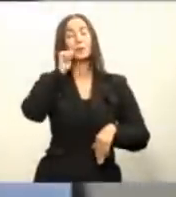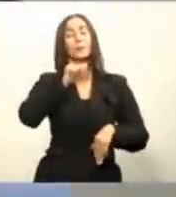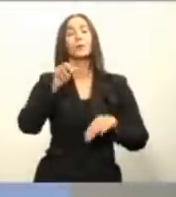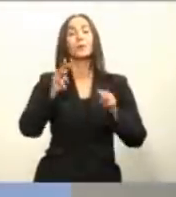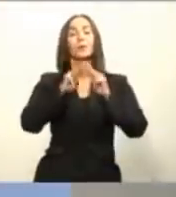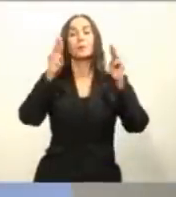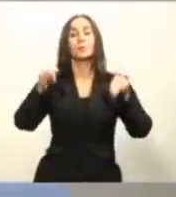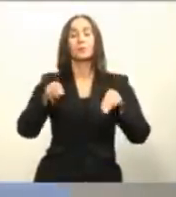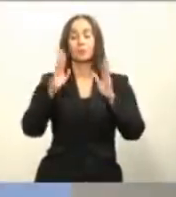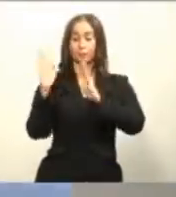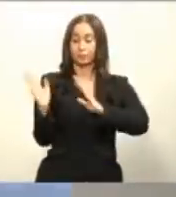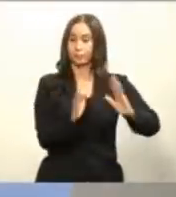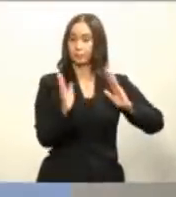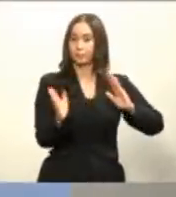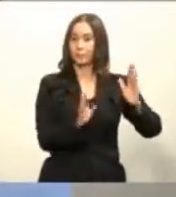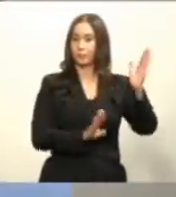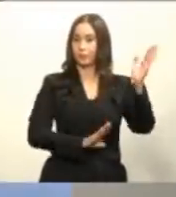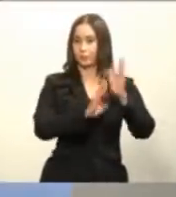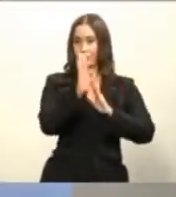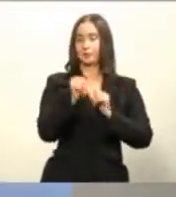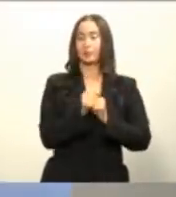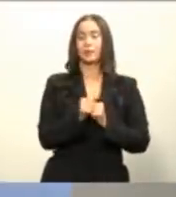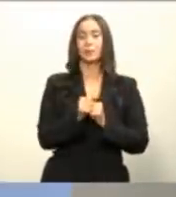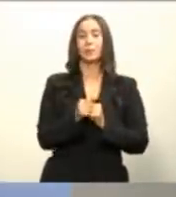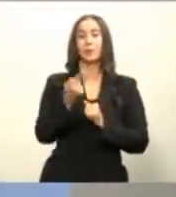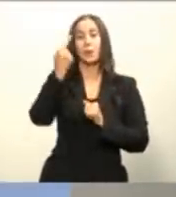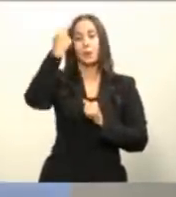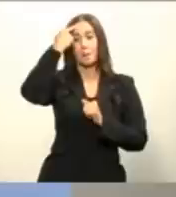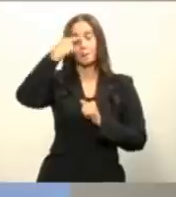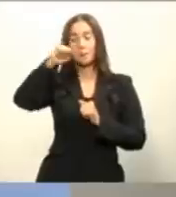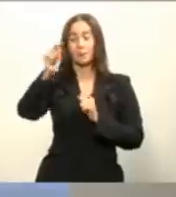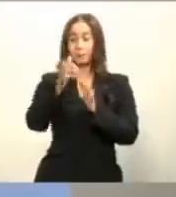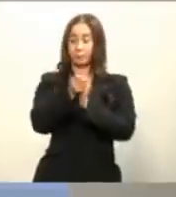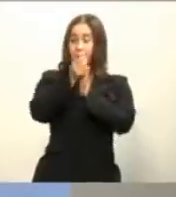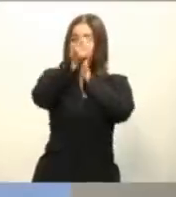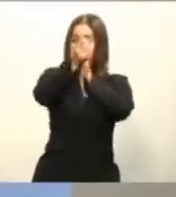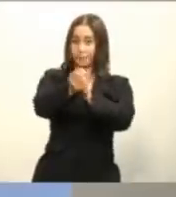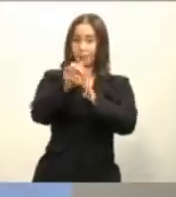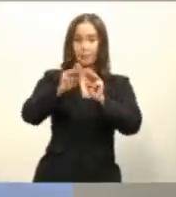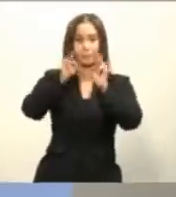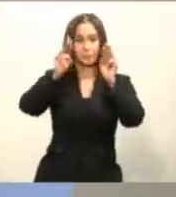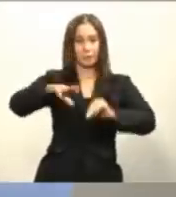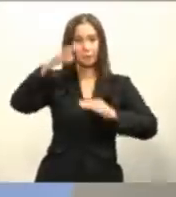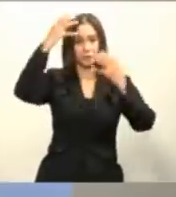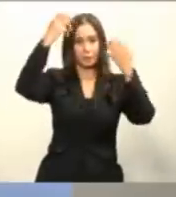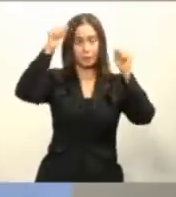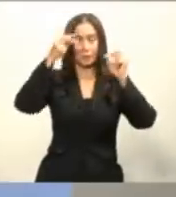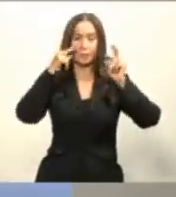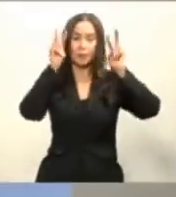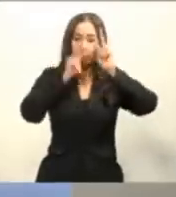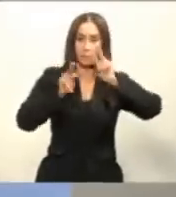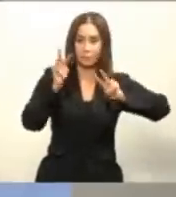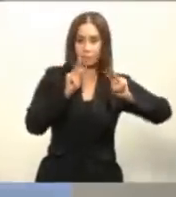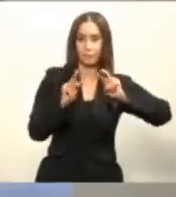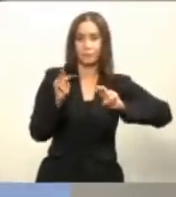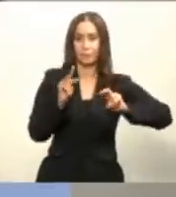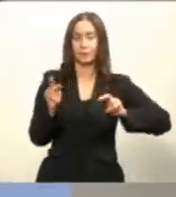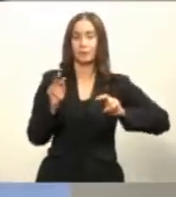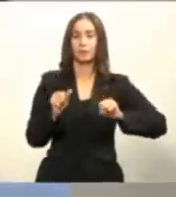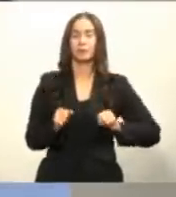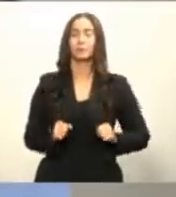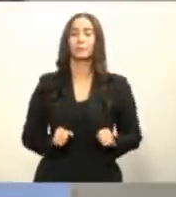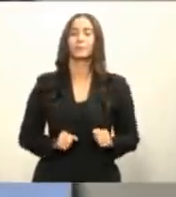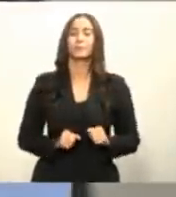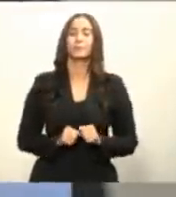planificación y desarrollo aunque lo va a liderar el ministerio de la presidencia el ministerio de la presidencia operativamente sólo va a estar en la